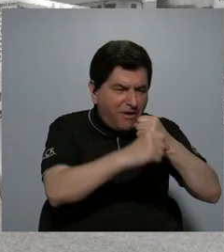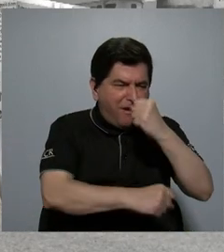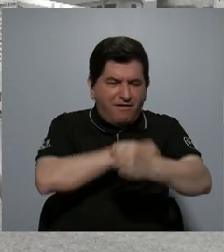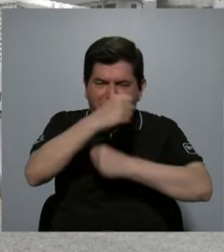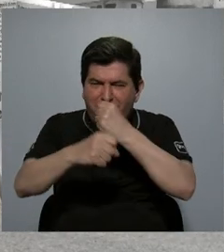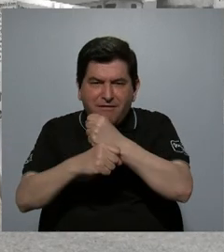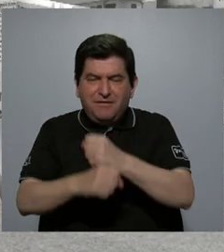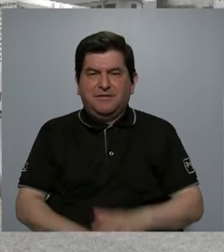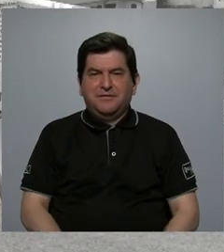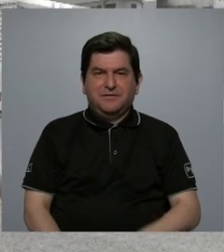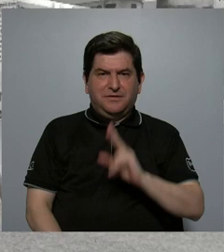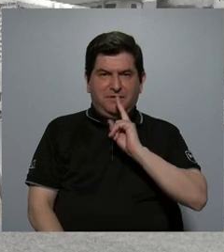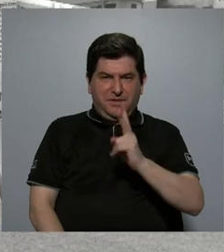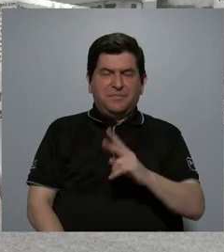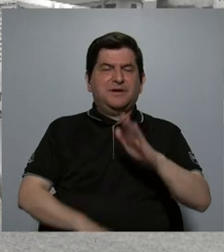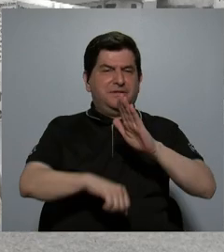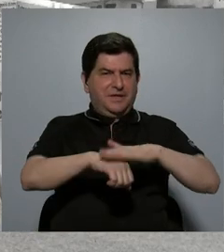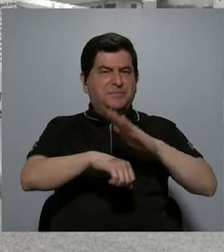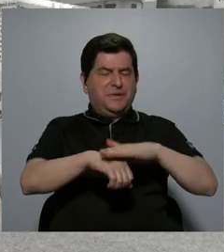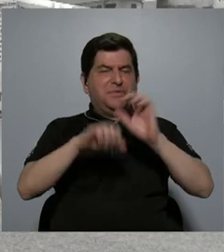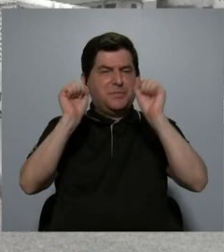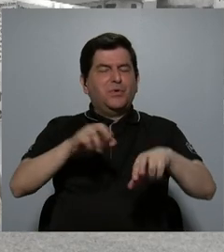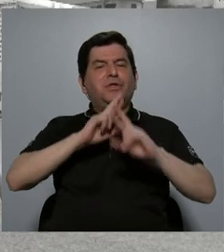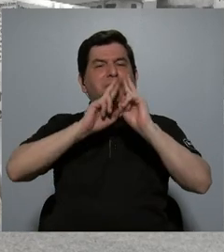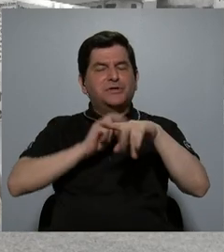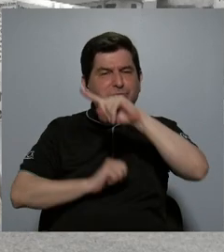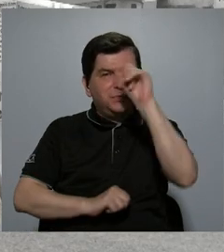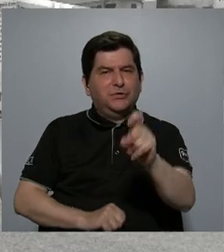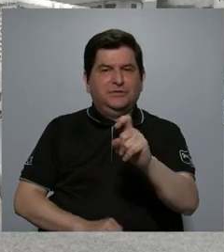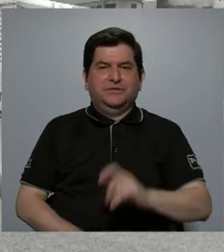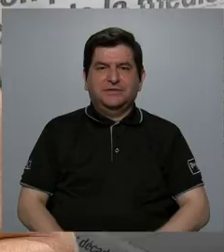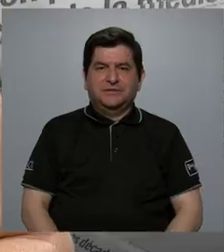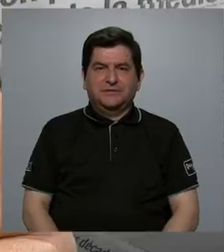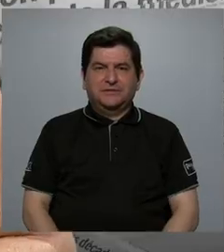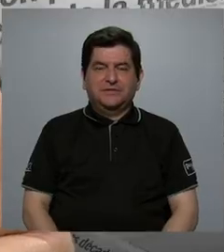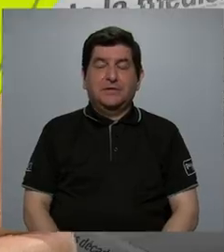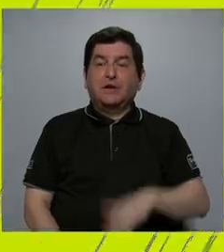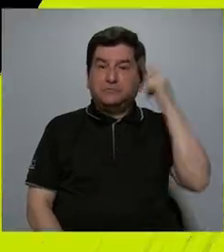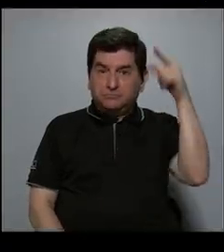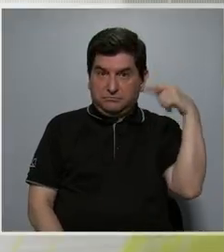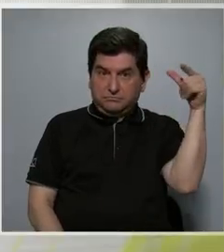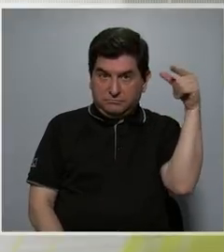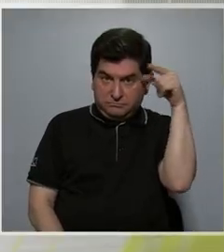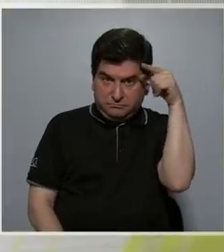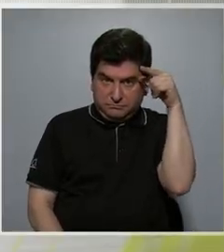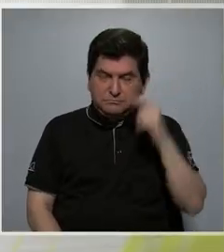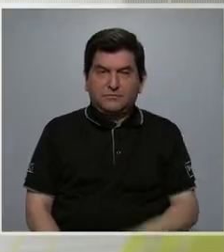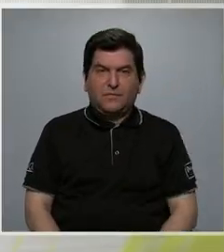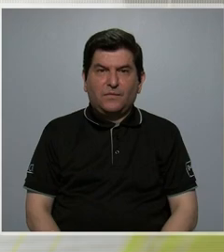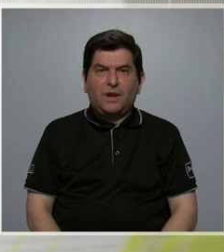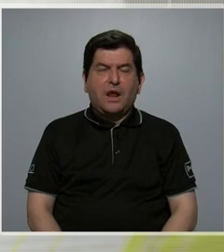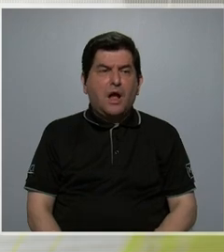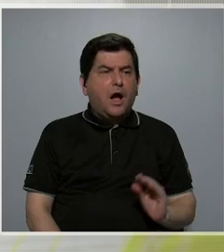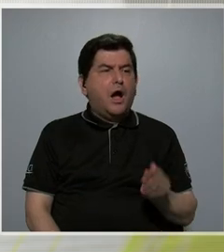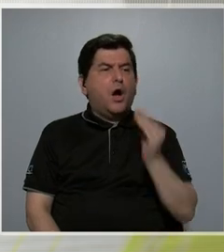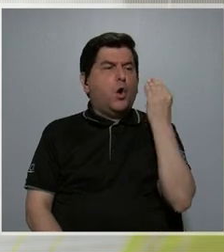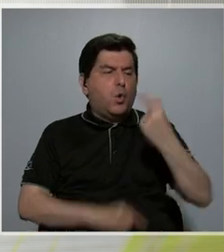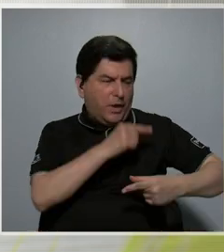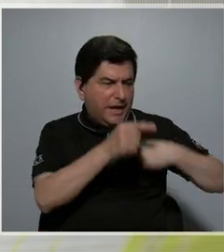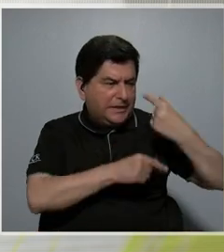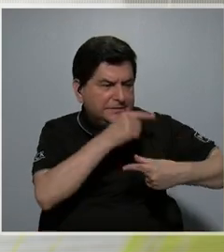realmente nos permitiría responder a la pregunta. Pero obviamente las generaciones más jóvenes